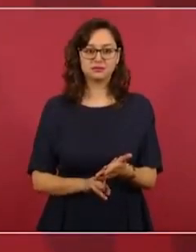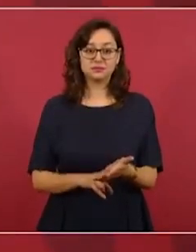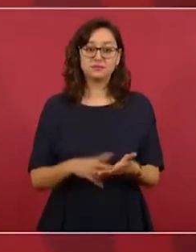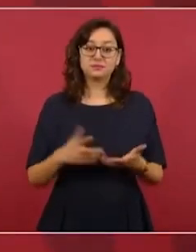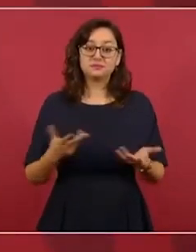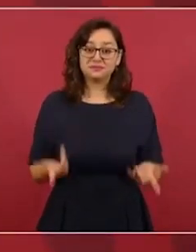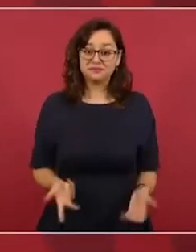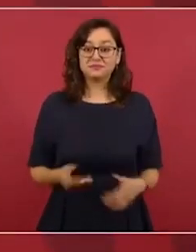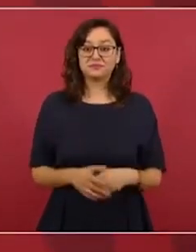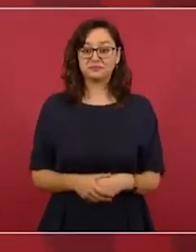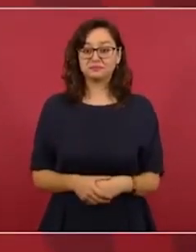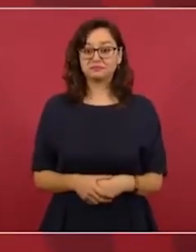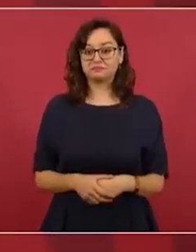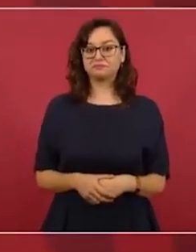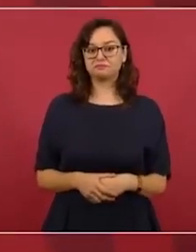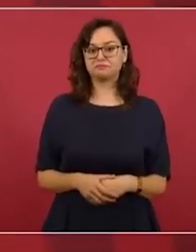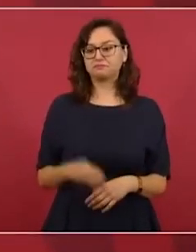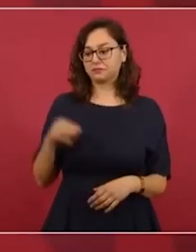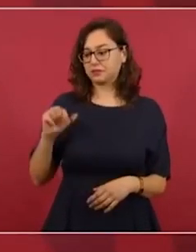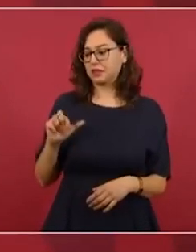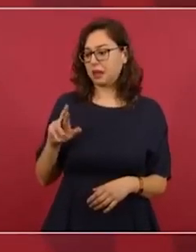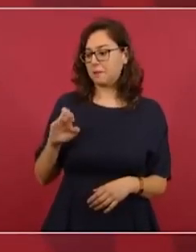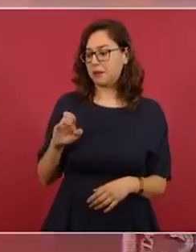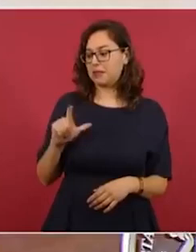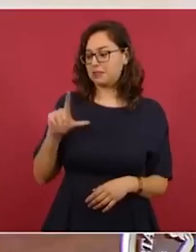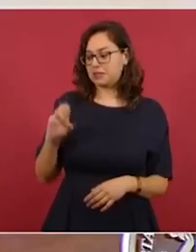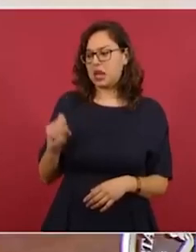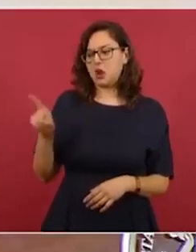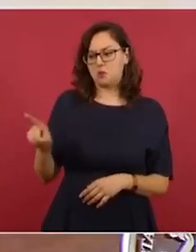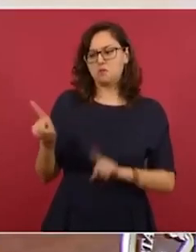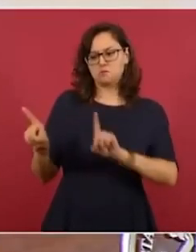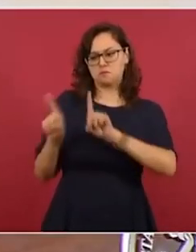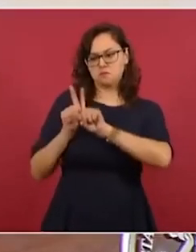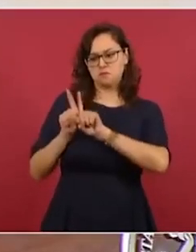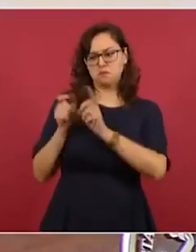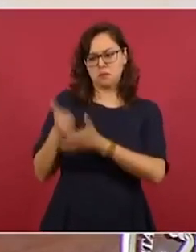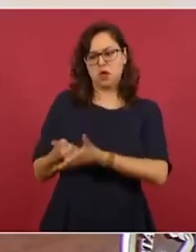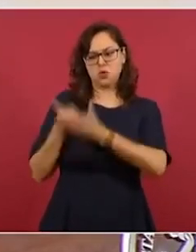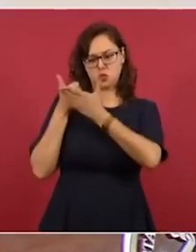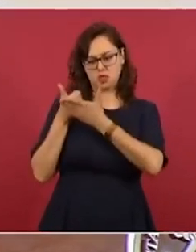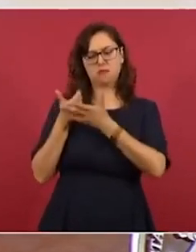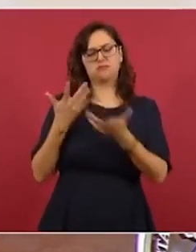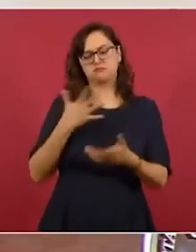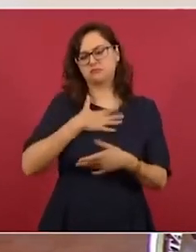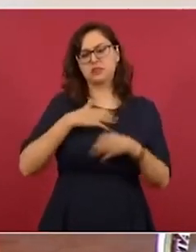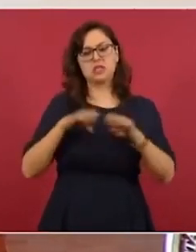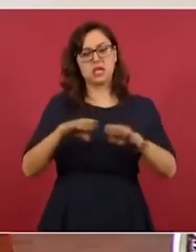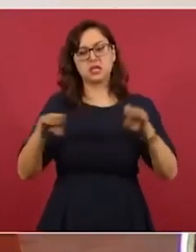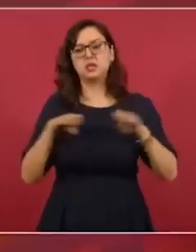Marcelo me ayuda en eso regresando al tema y así me ayudan todos y todas